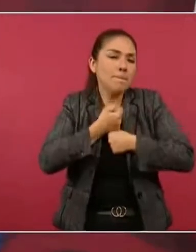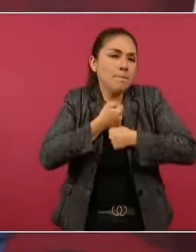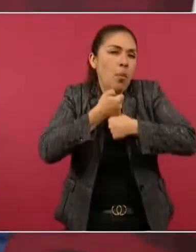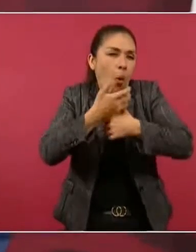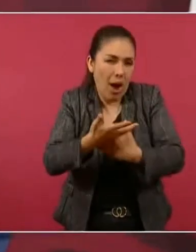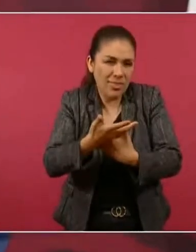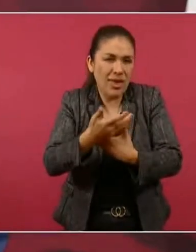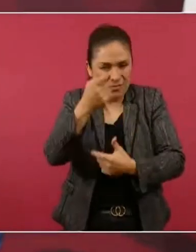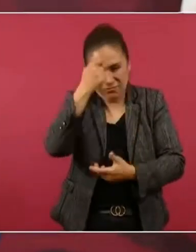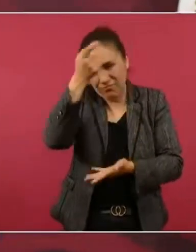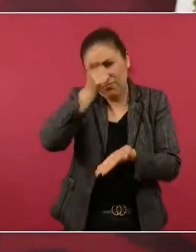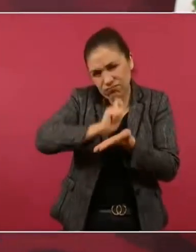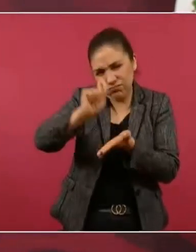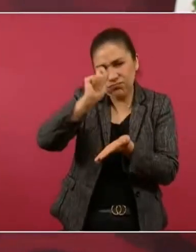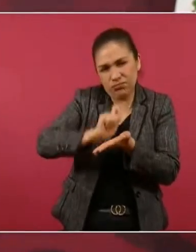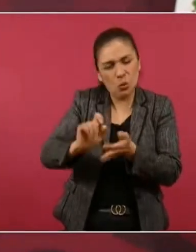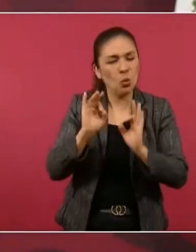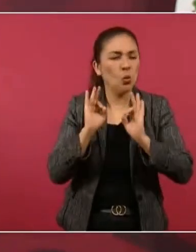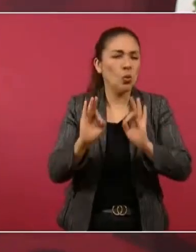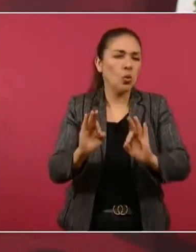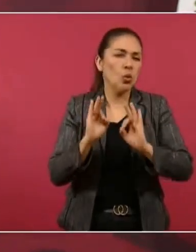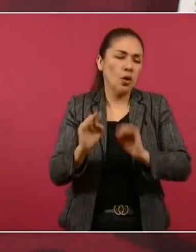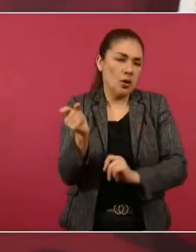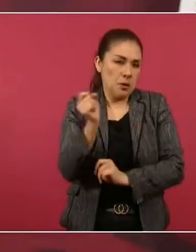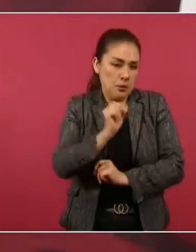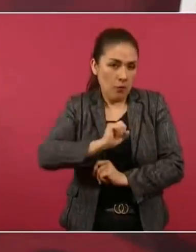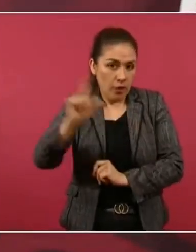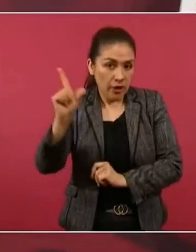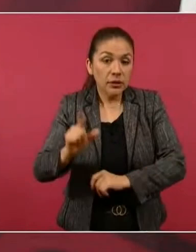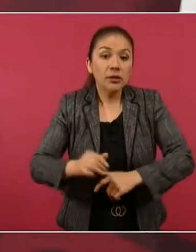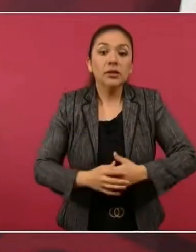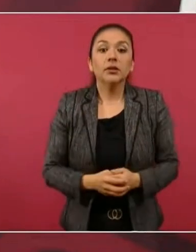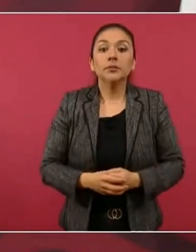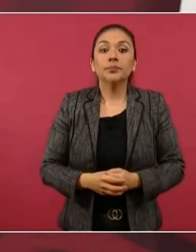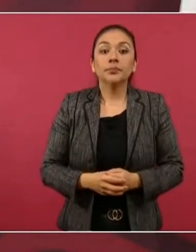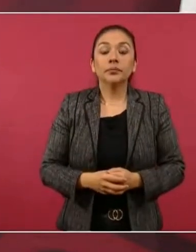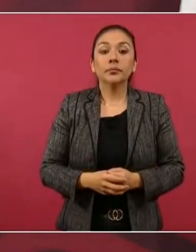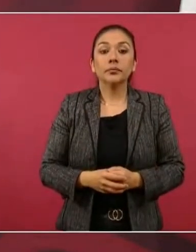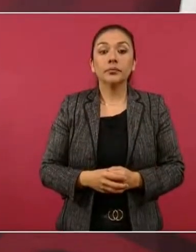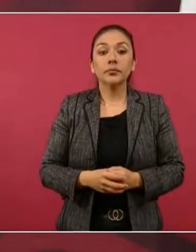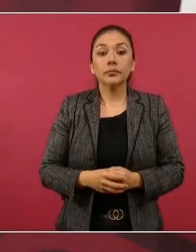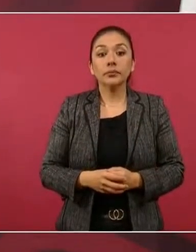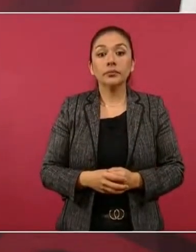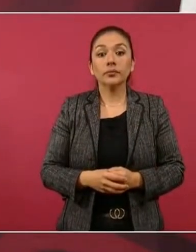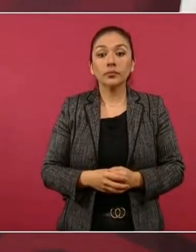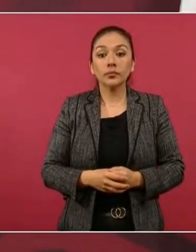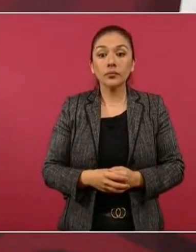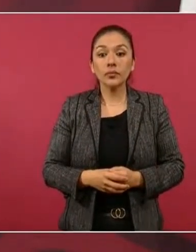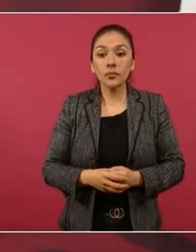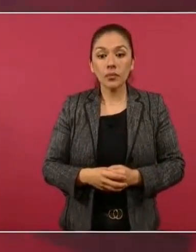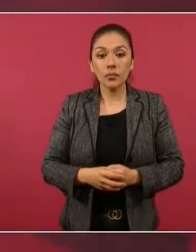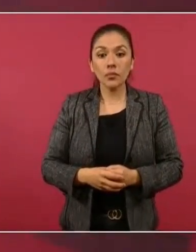de lo mejor y ahí ahora